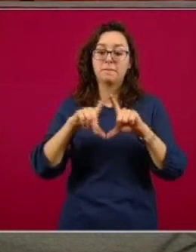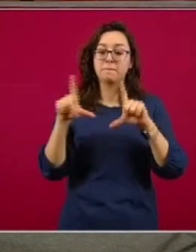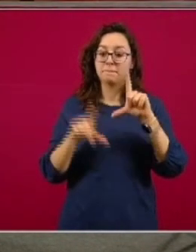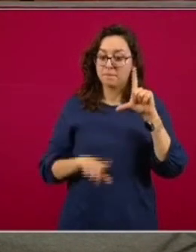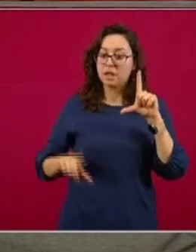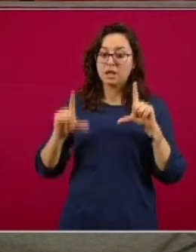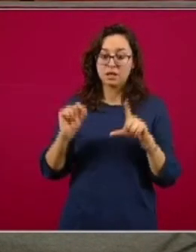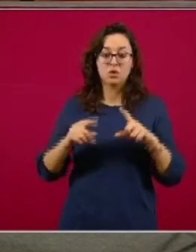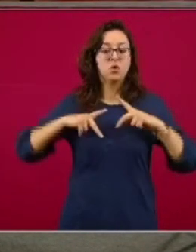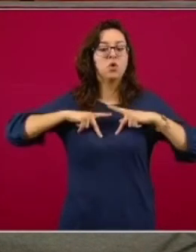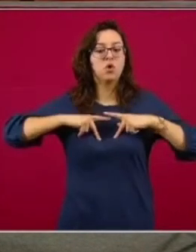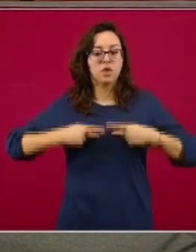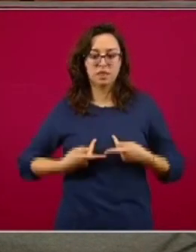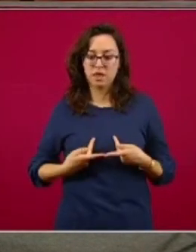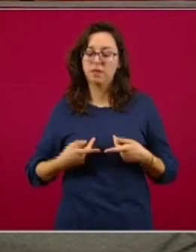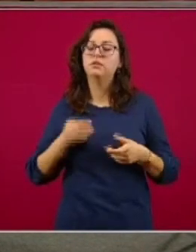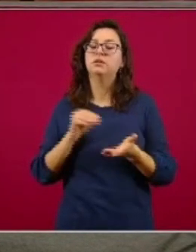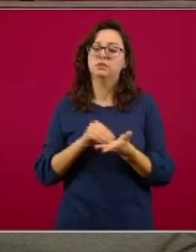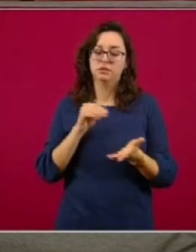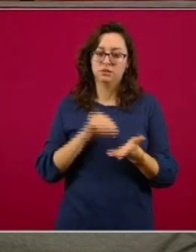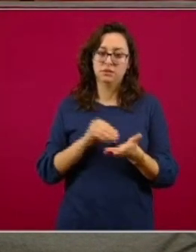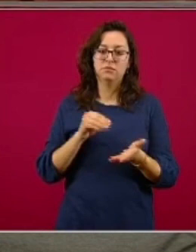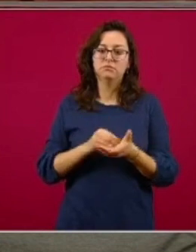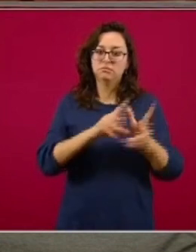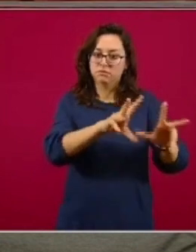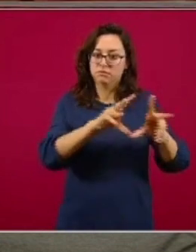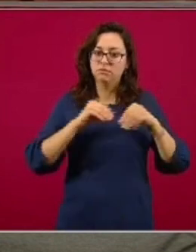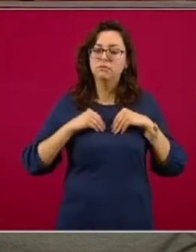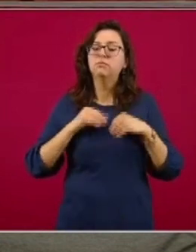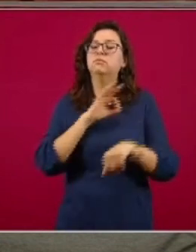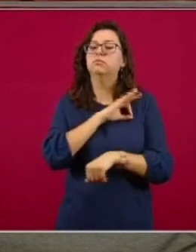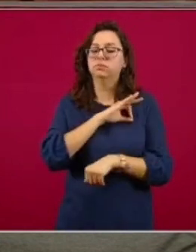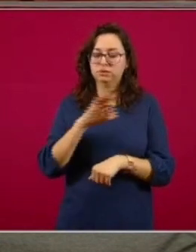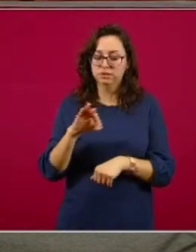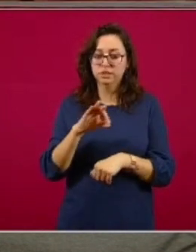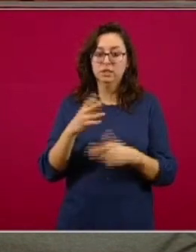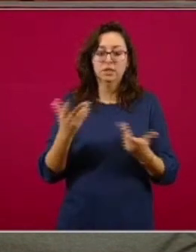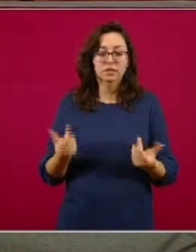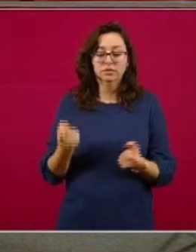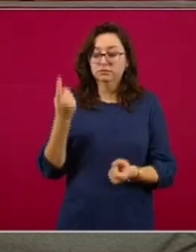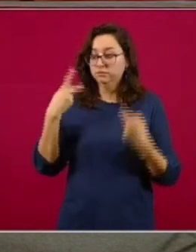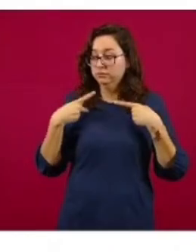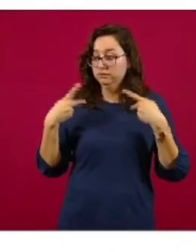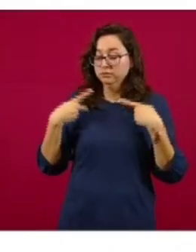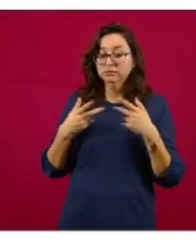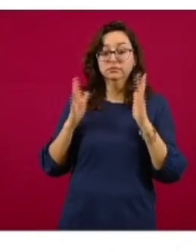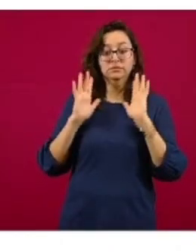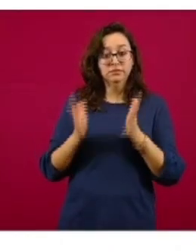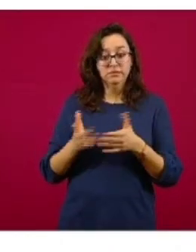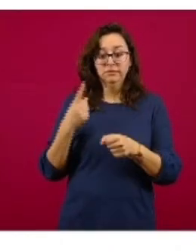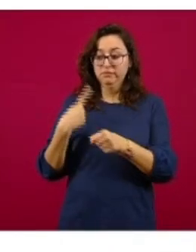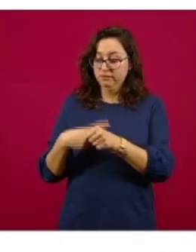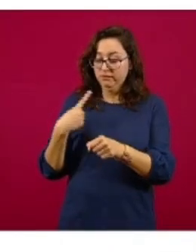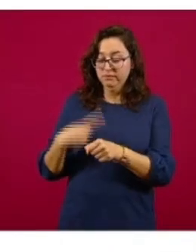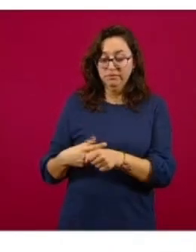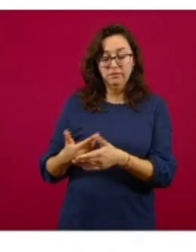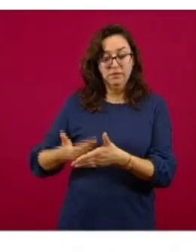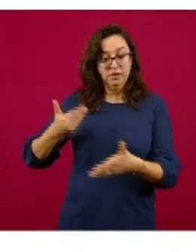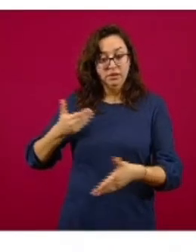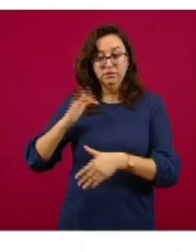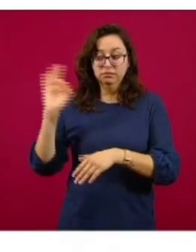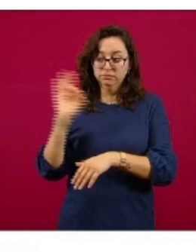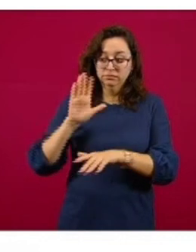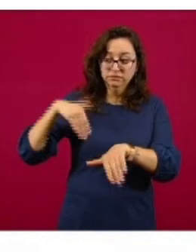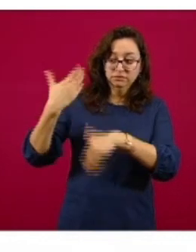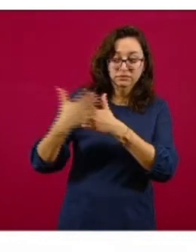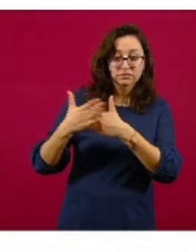altamente susceptibles a COVID-19. Quienes han tenido COVID-19 podrían llegar a tener otra